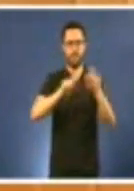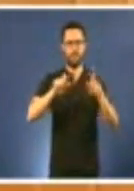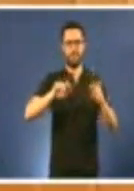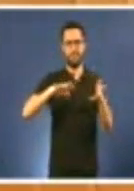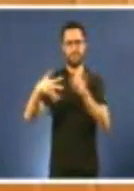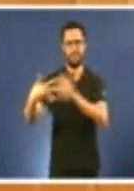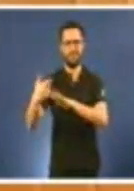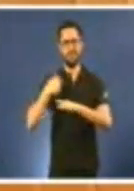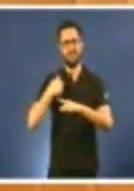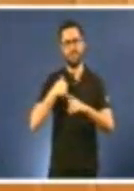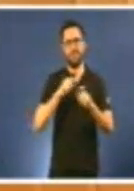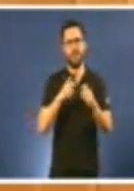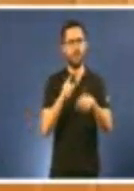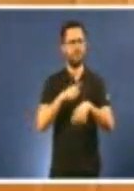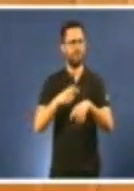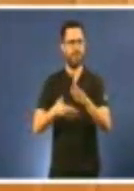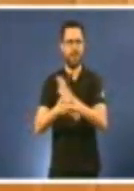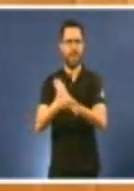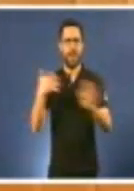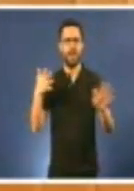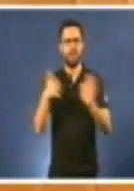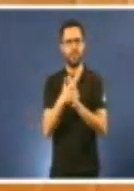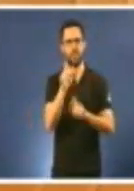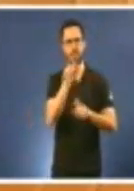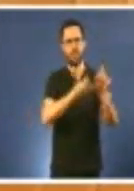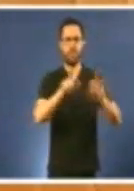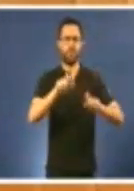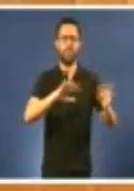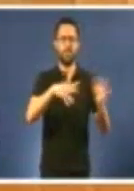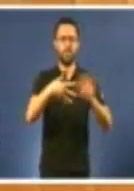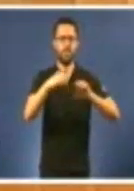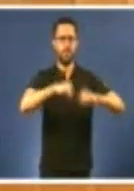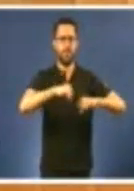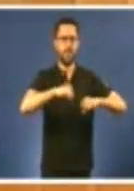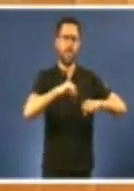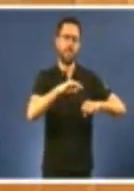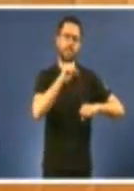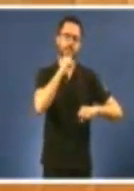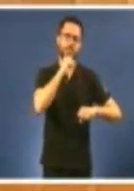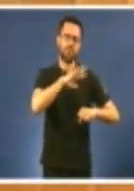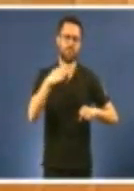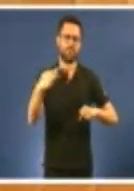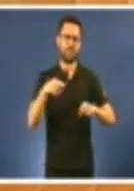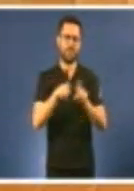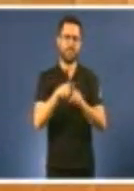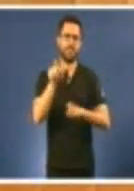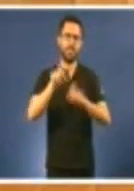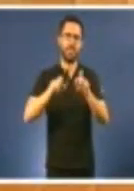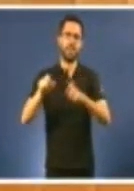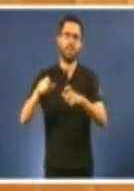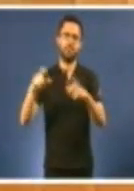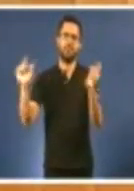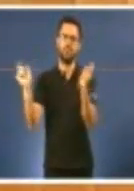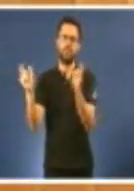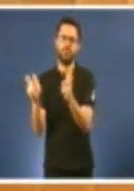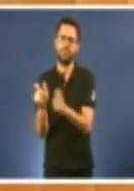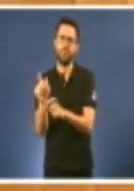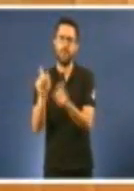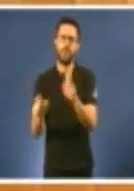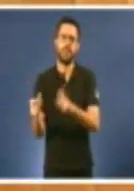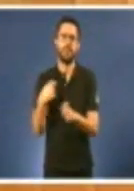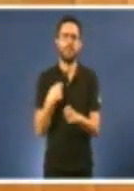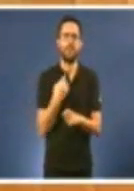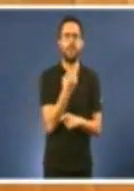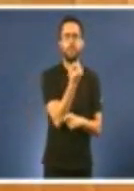población unese o descenso do número de habitantes. O crecimento da población galega entre 1900 e 2014